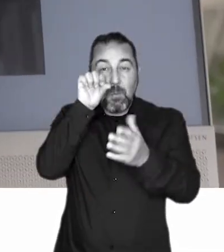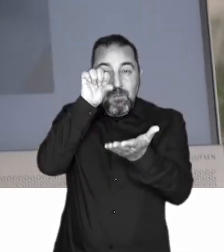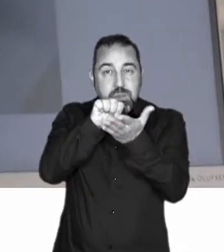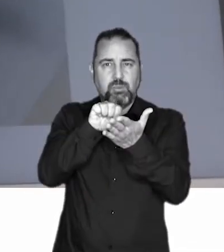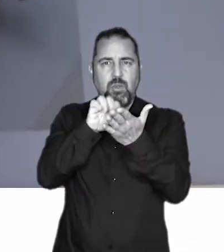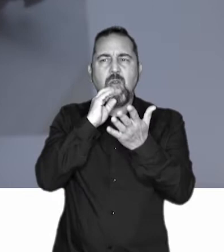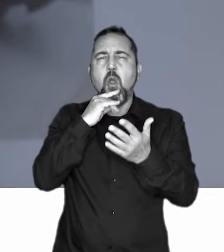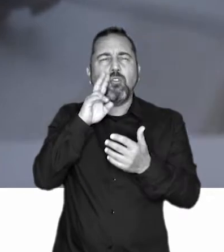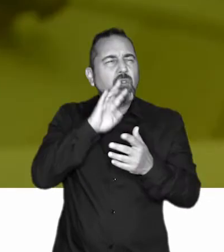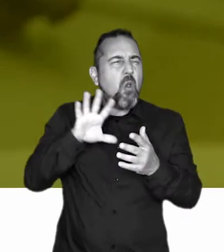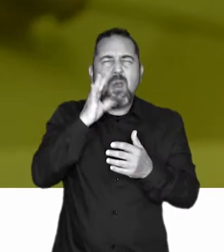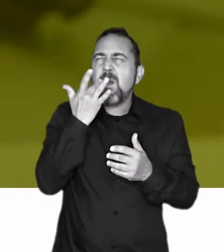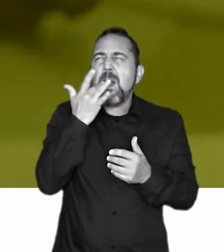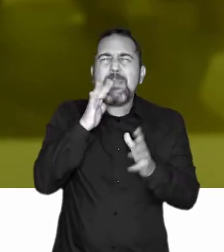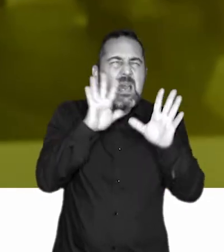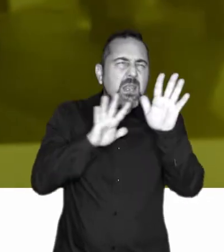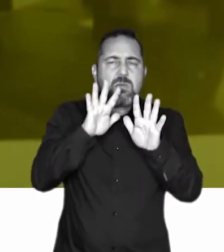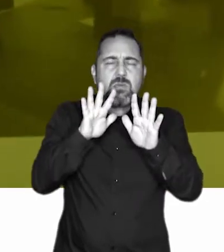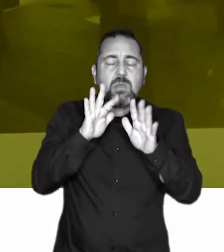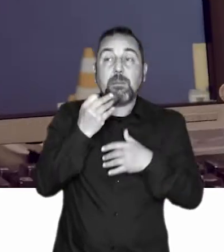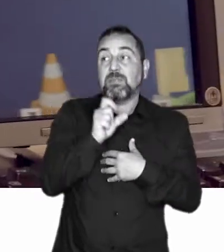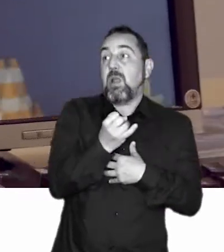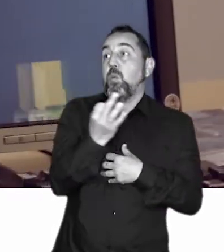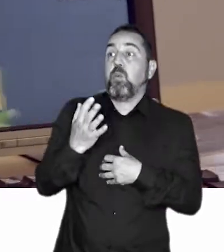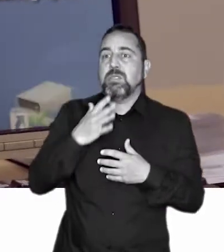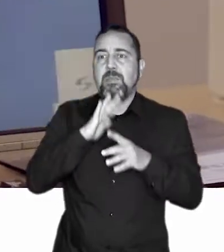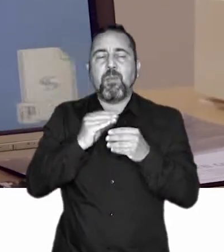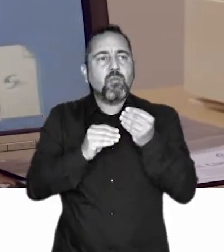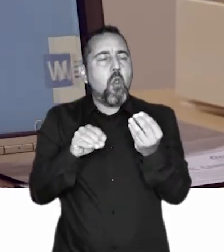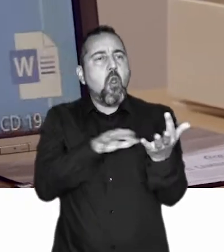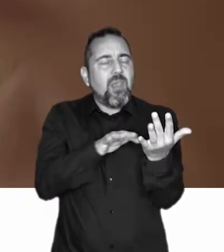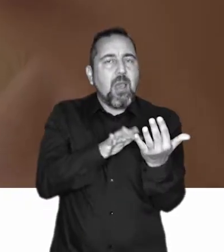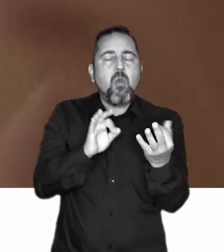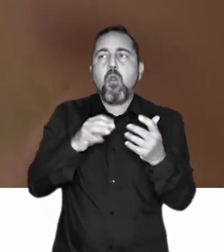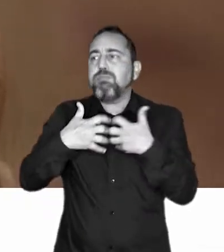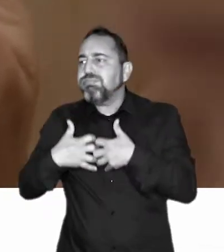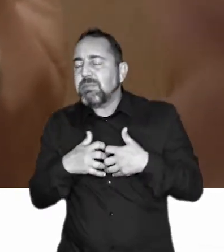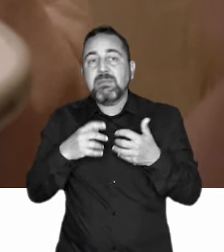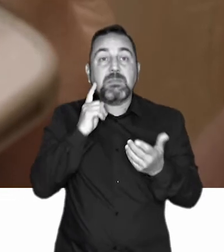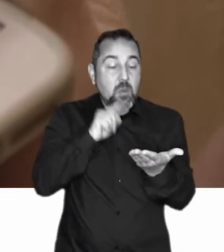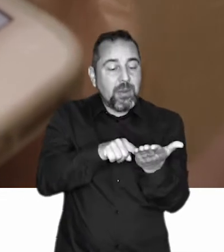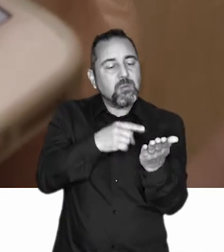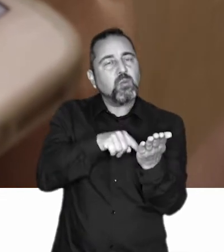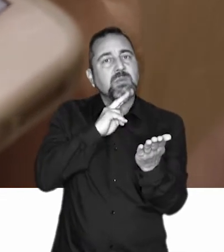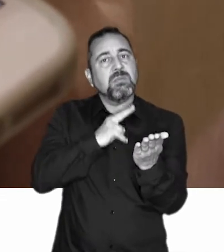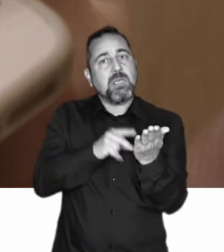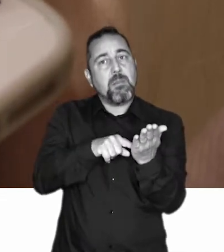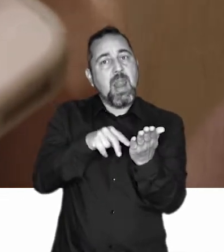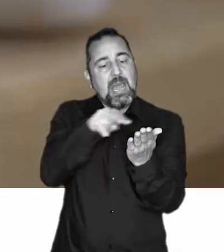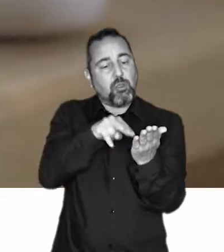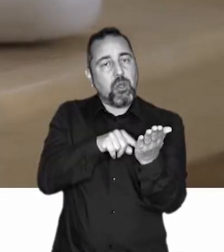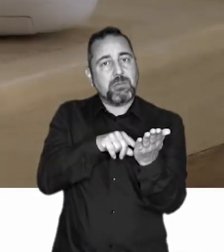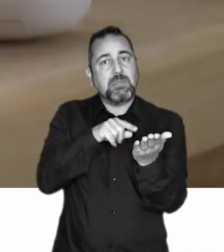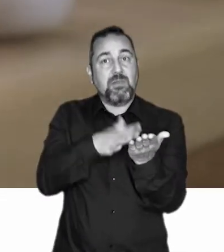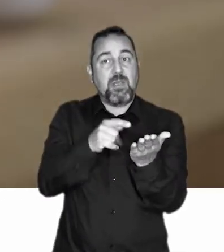un punto ciego en el centro o ven todo amarillento. En algunos casos, cuando usan ordenadores o dispositivos móviles, utilizan lectores